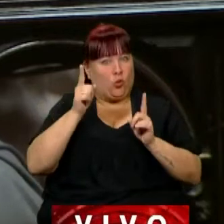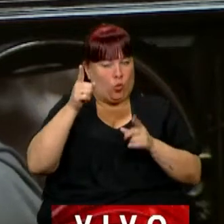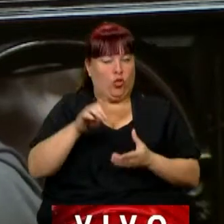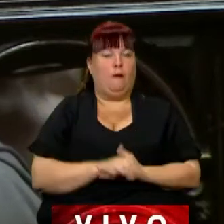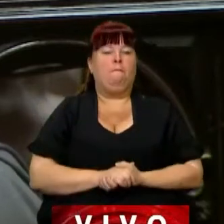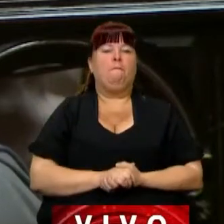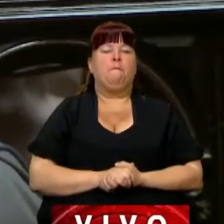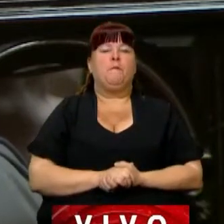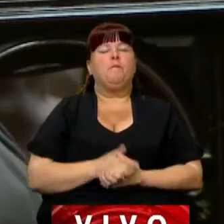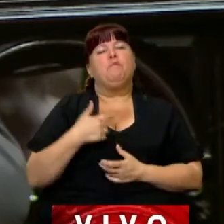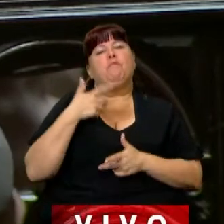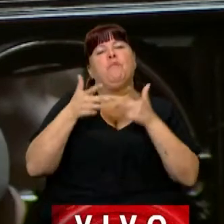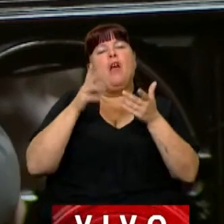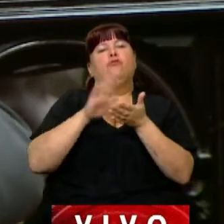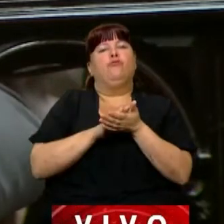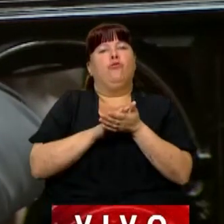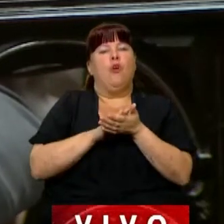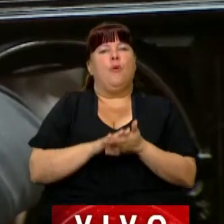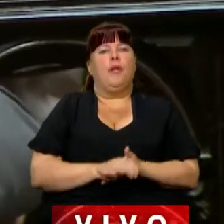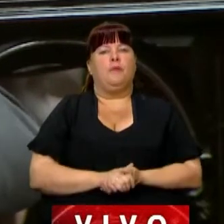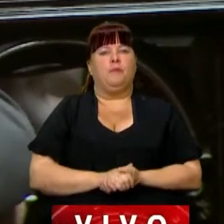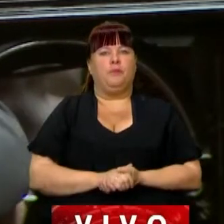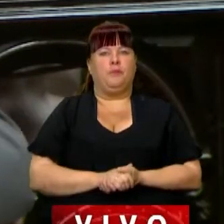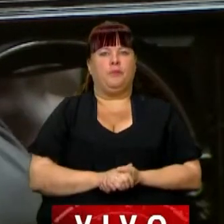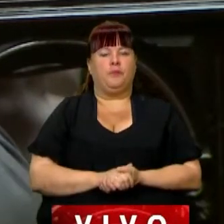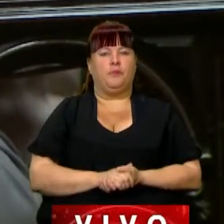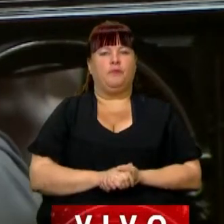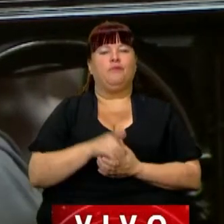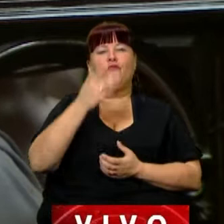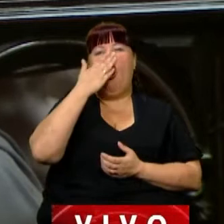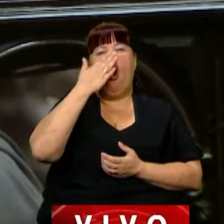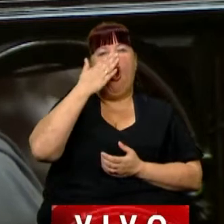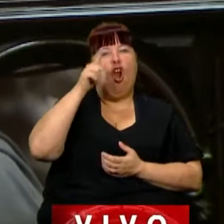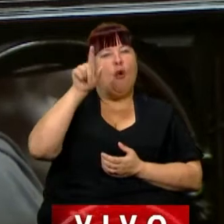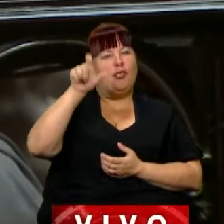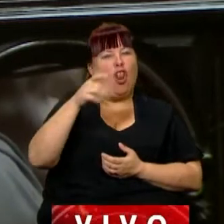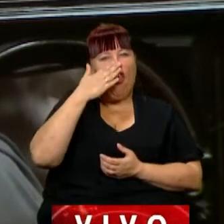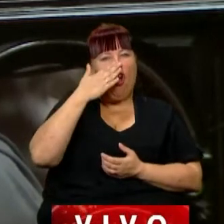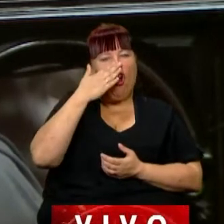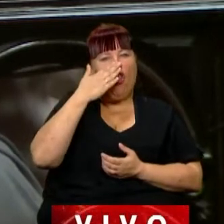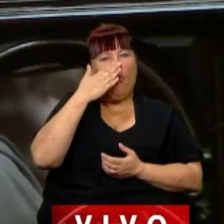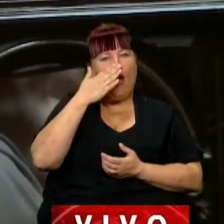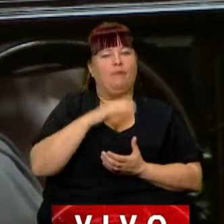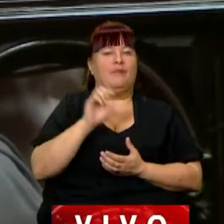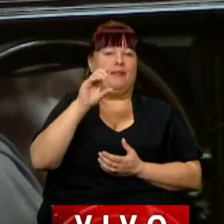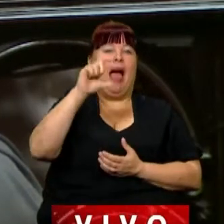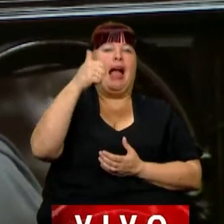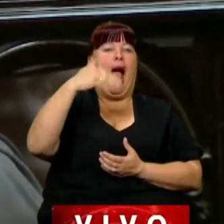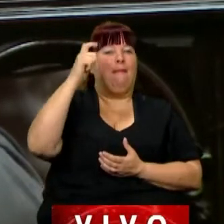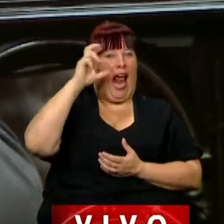Y hablaba del cordobés Camaleón,